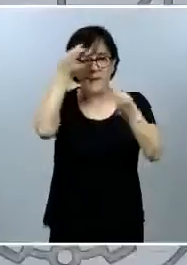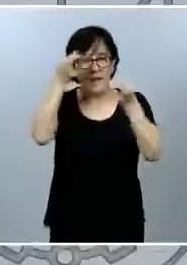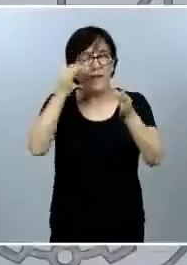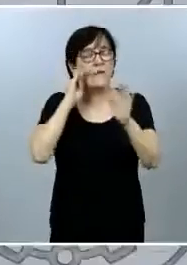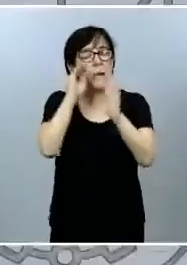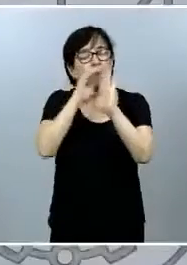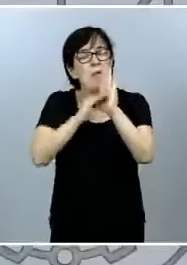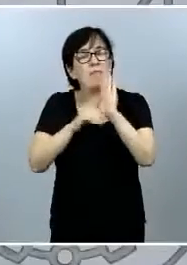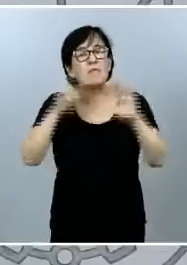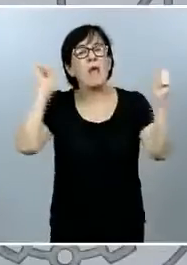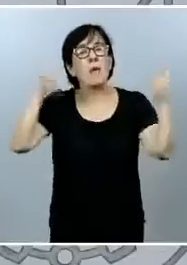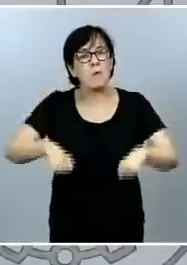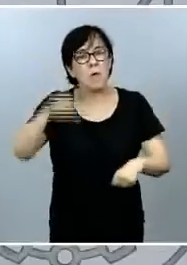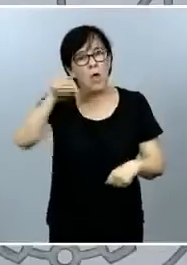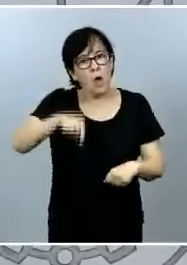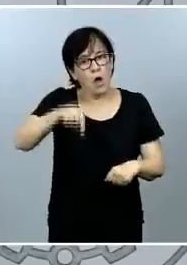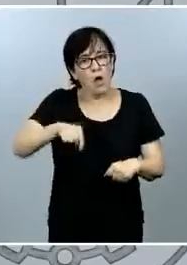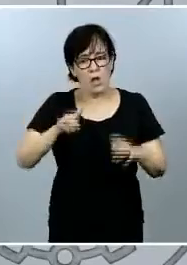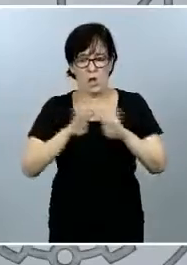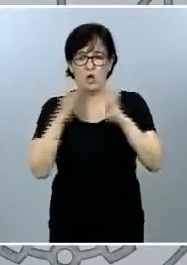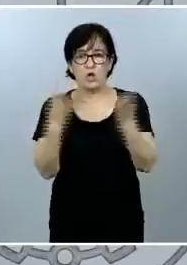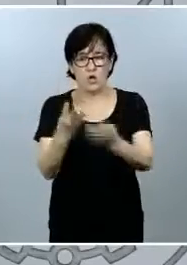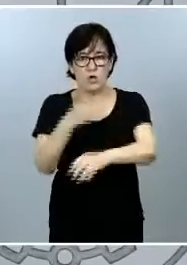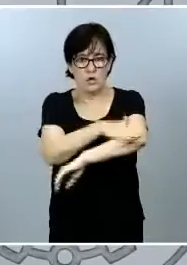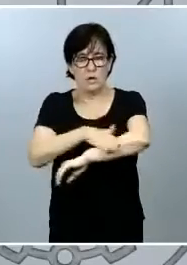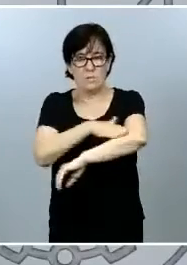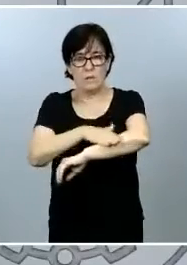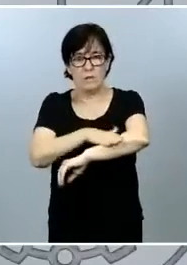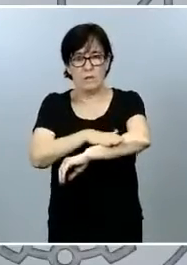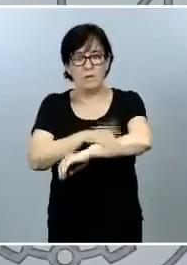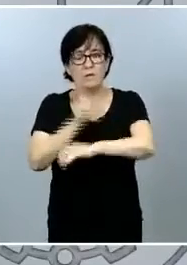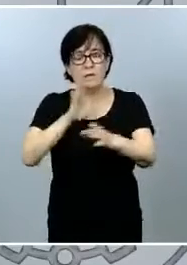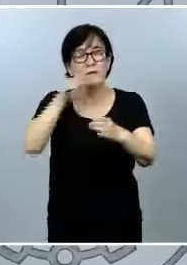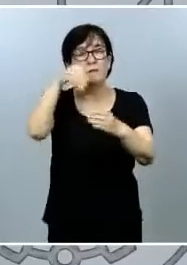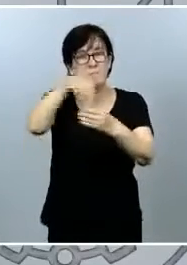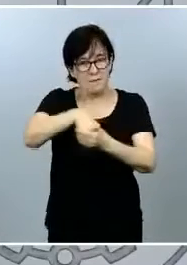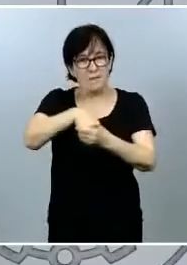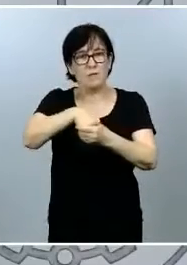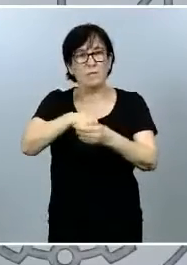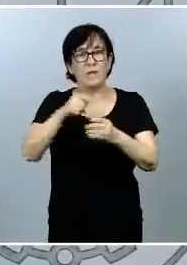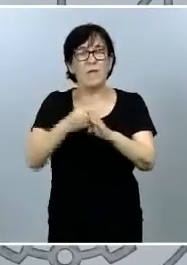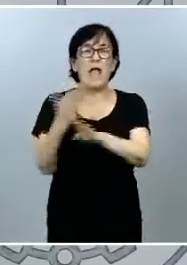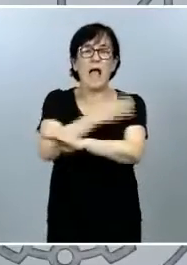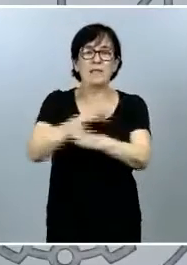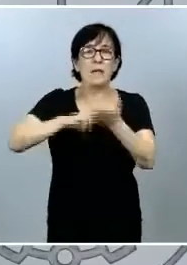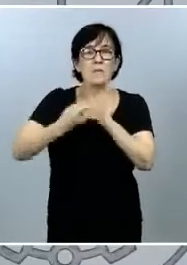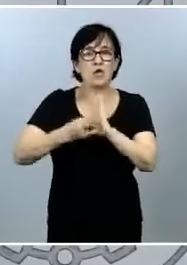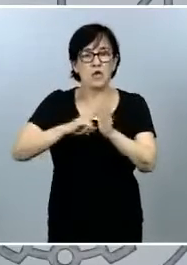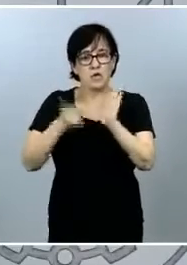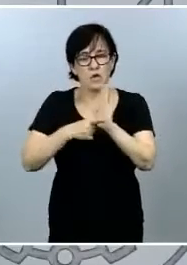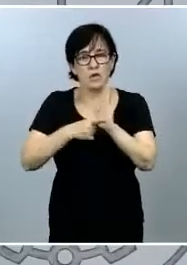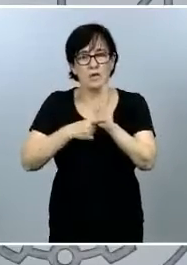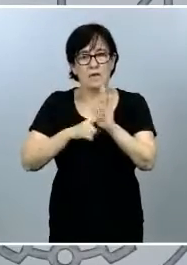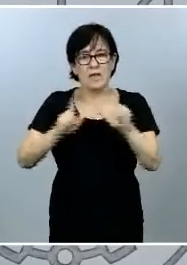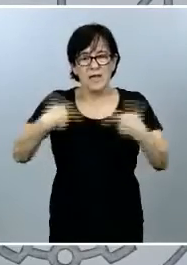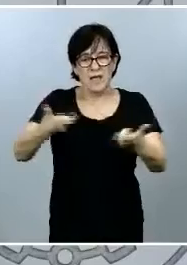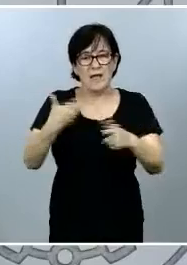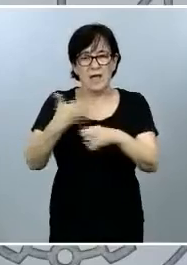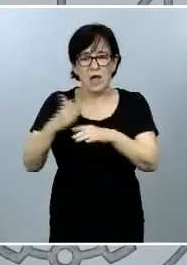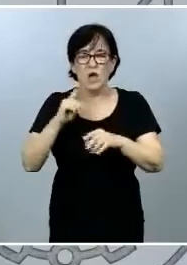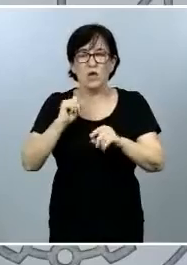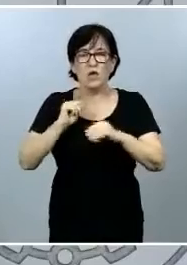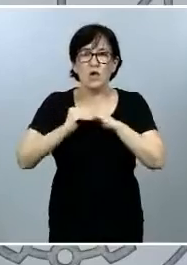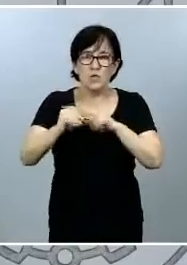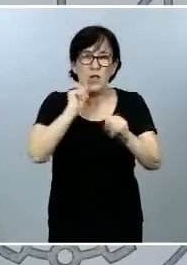hemos aprobado hoy en el Consejo de Ministros, entre las que se incluye el anteproyecto de ley de residuos y suelos contaminados,